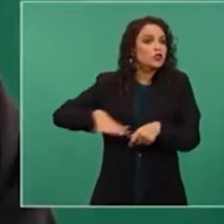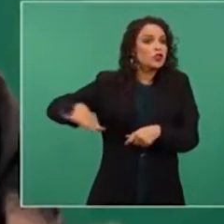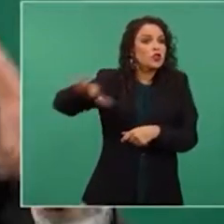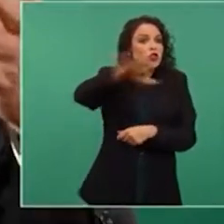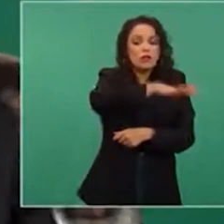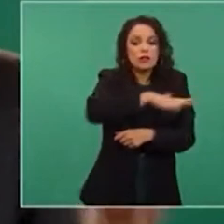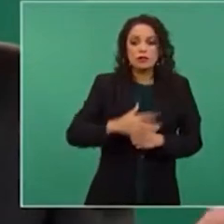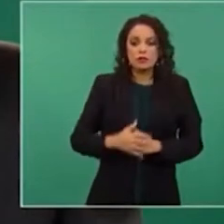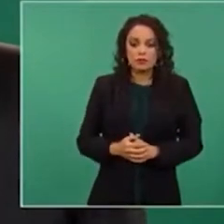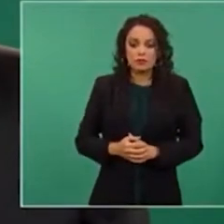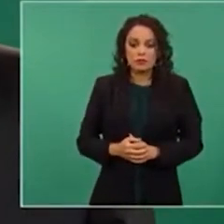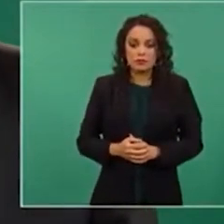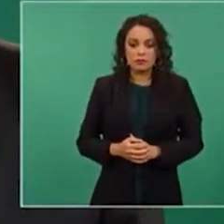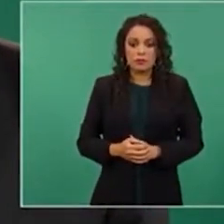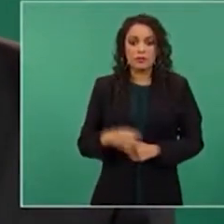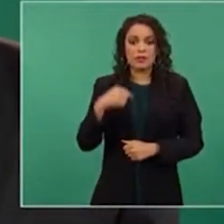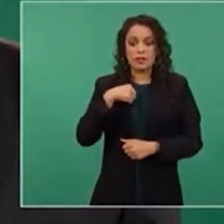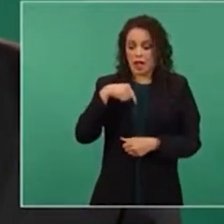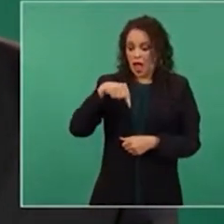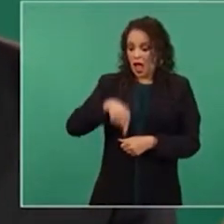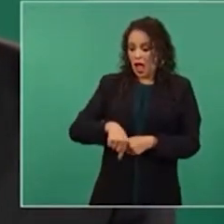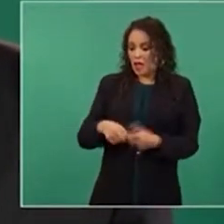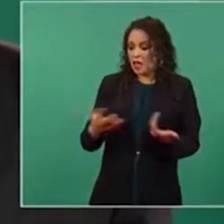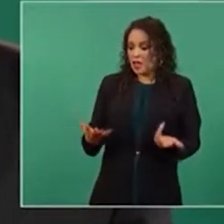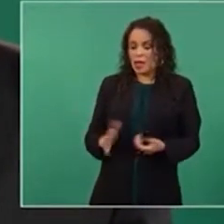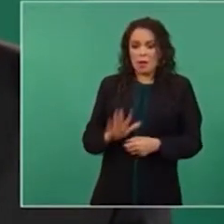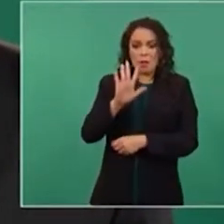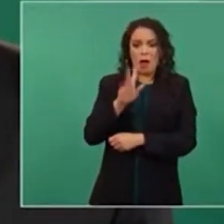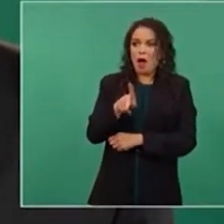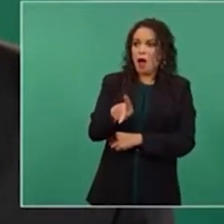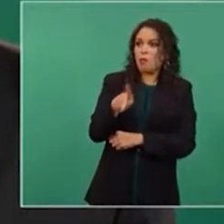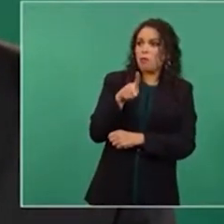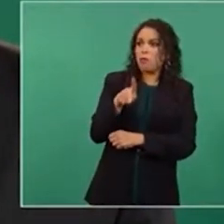No voy a estar aquí de florero, de adorno.